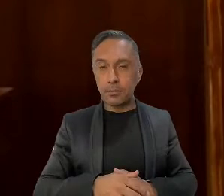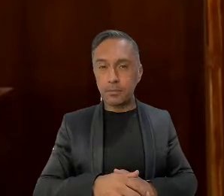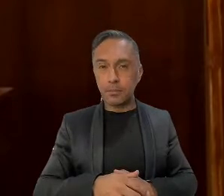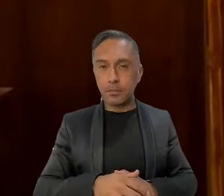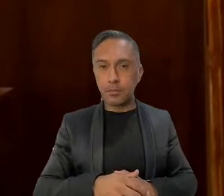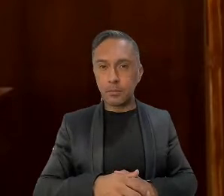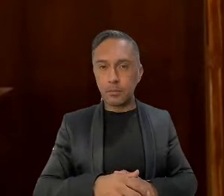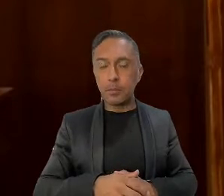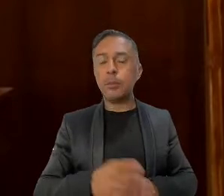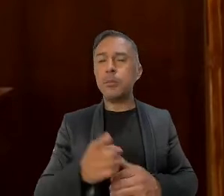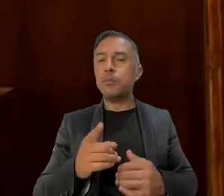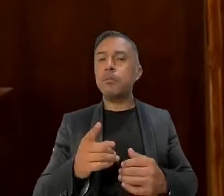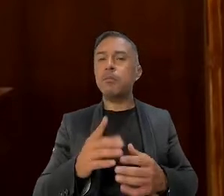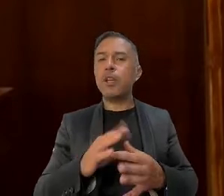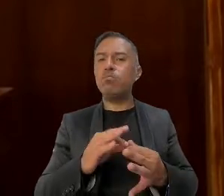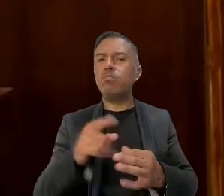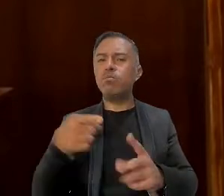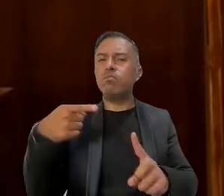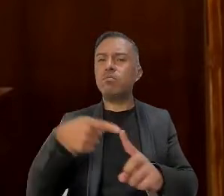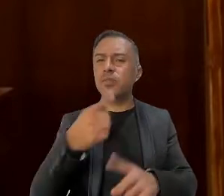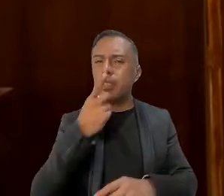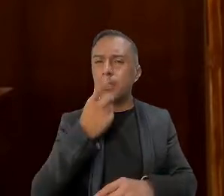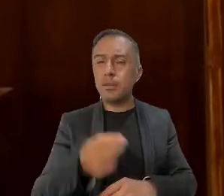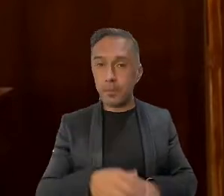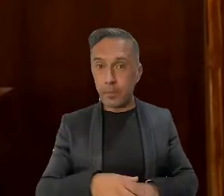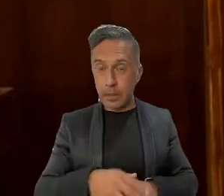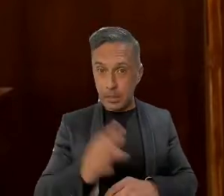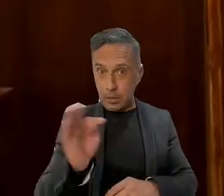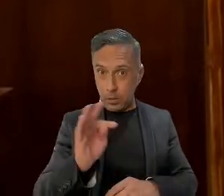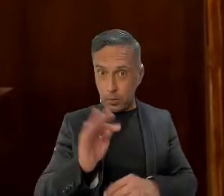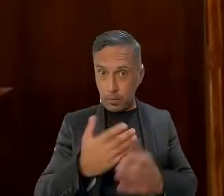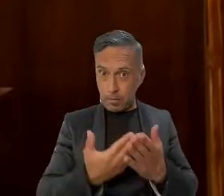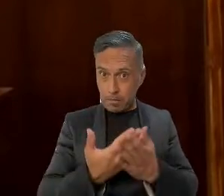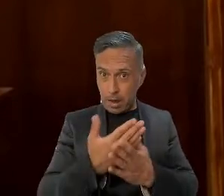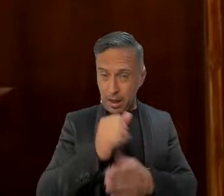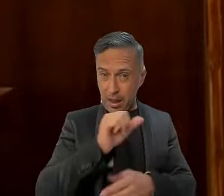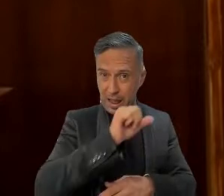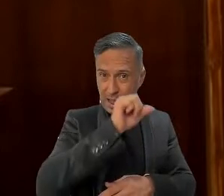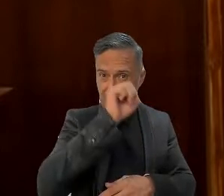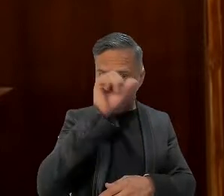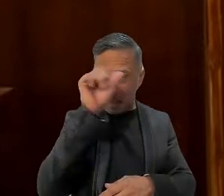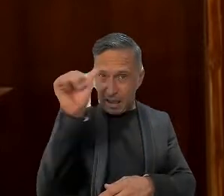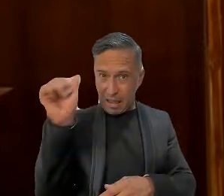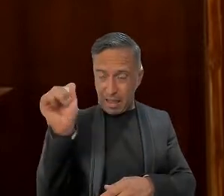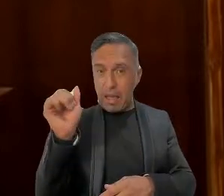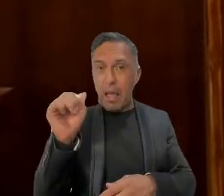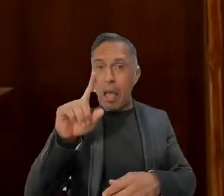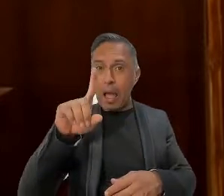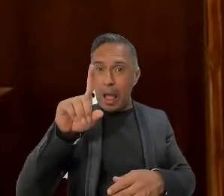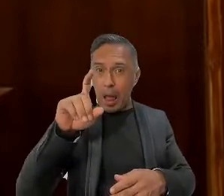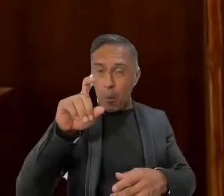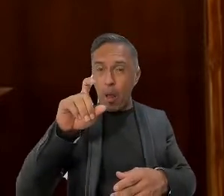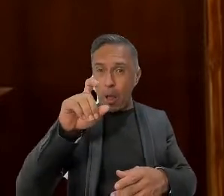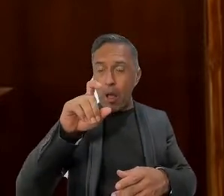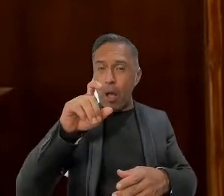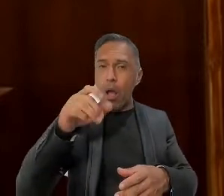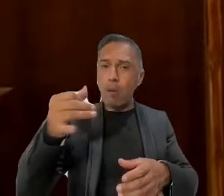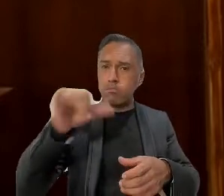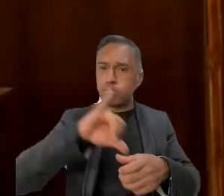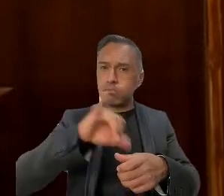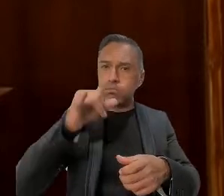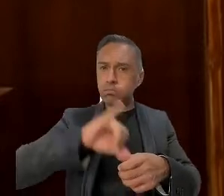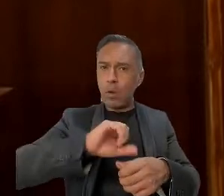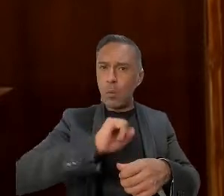al señalar, si durante todo un día envasáramos en botellas de agua que utilizamos